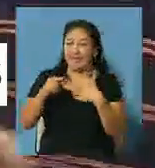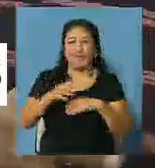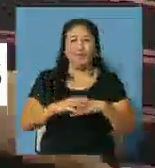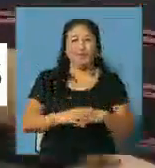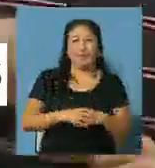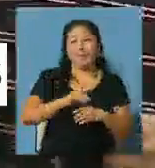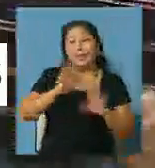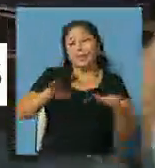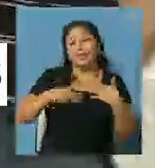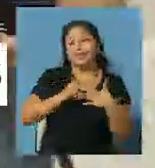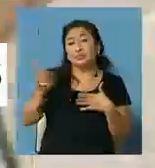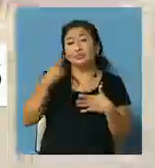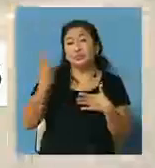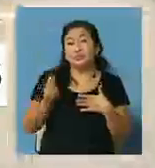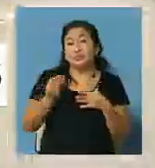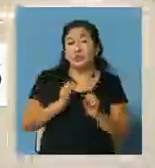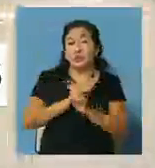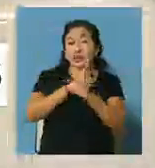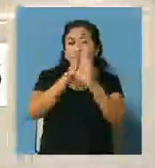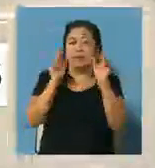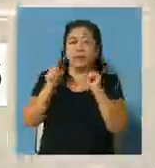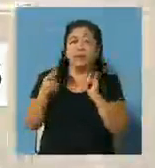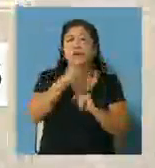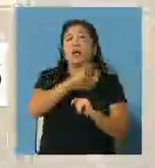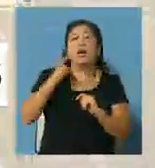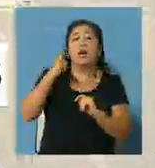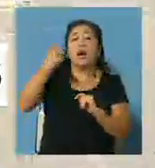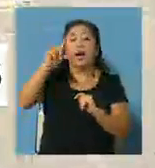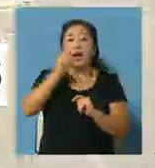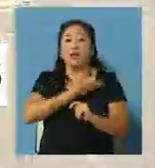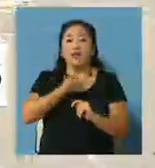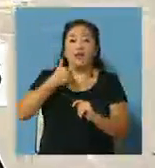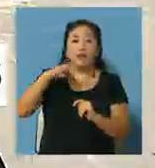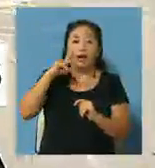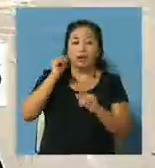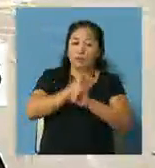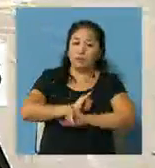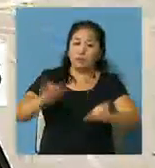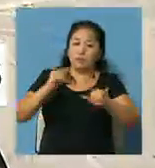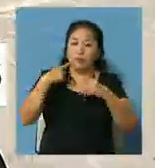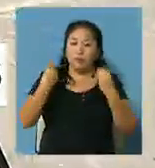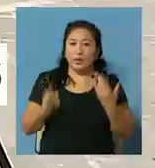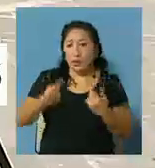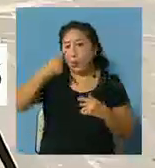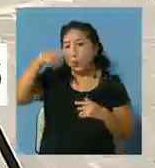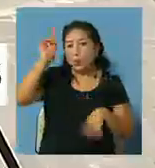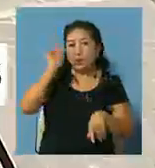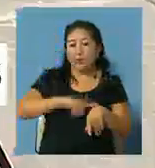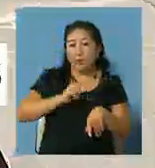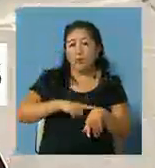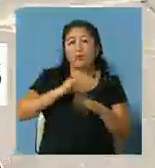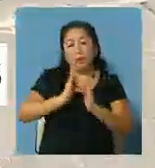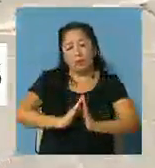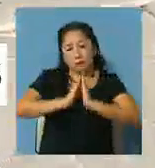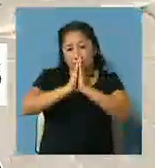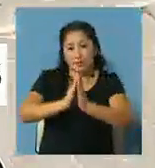gracias bien, entonces la aclaración por parte del padre Manuel Alfaro con respecto a este comunicado de ayer a última hora donde va a